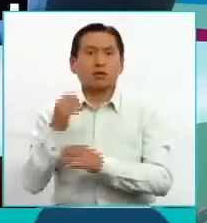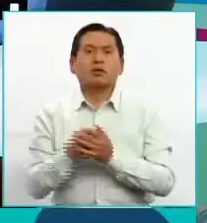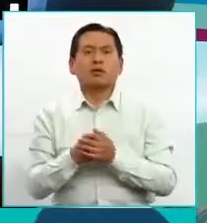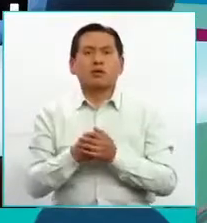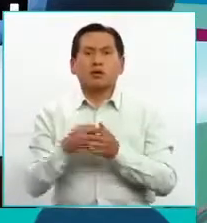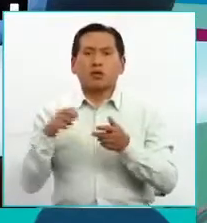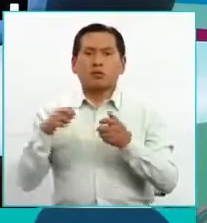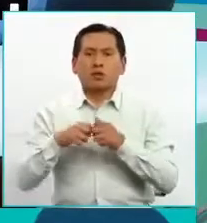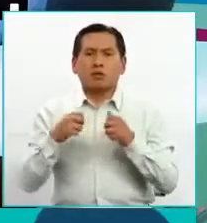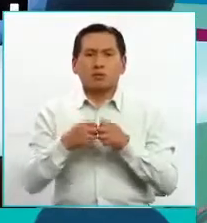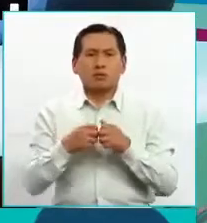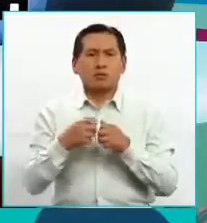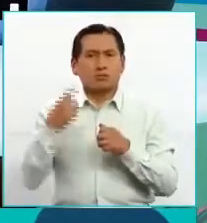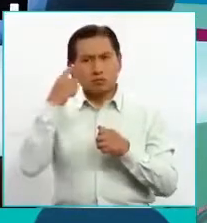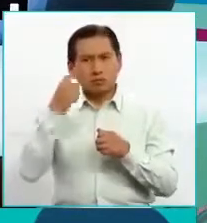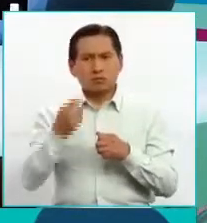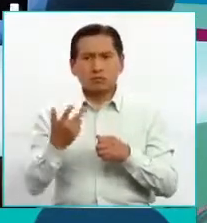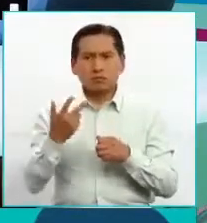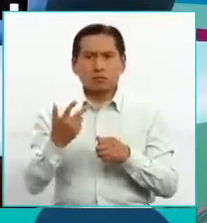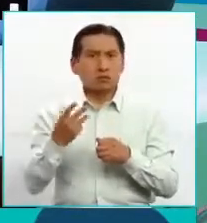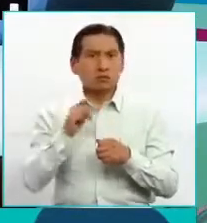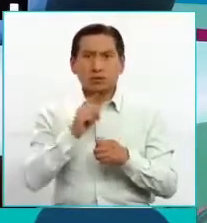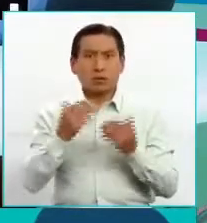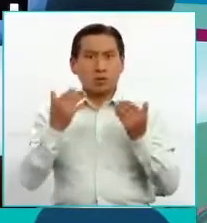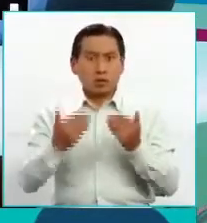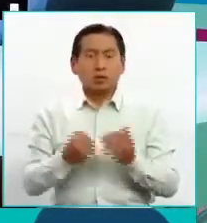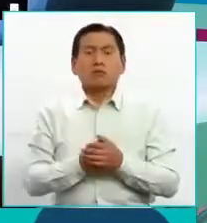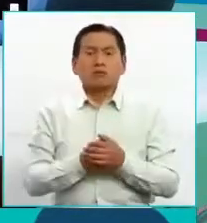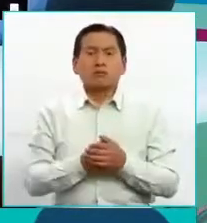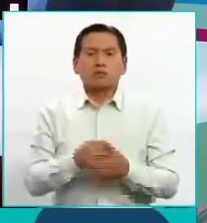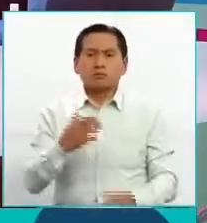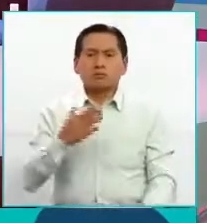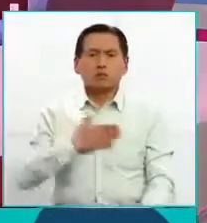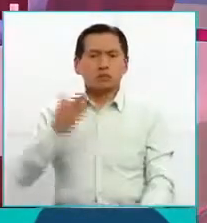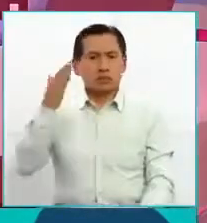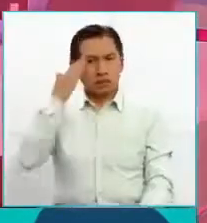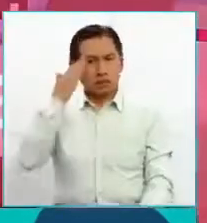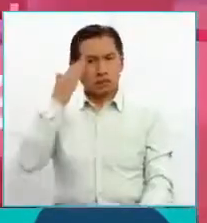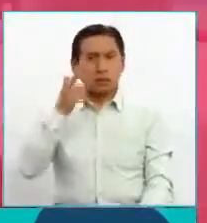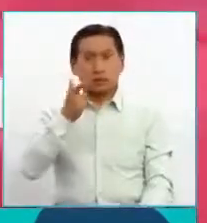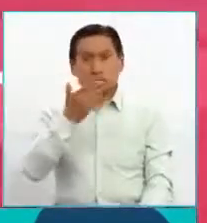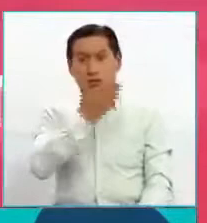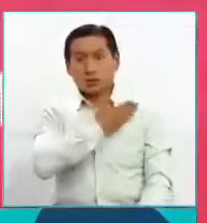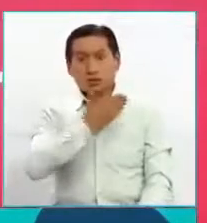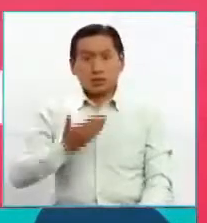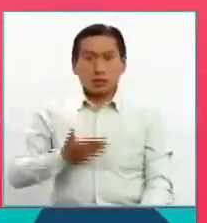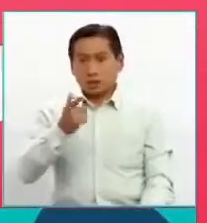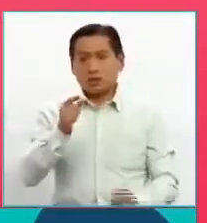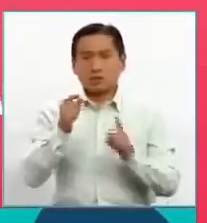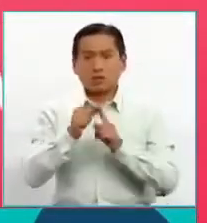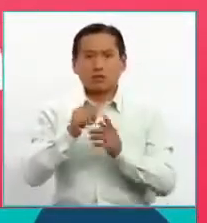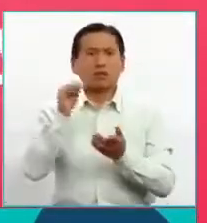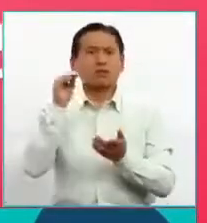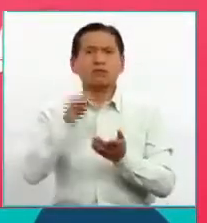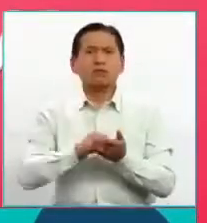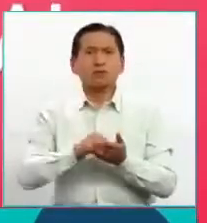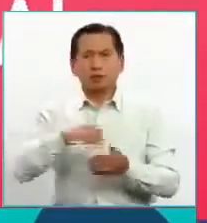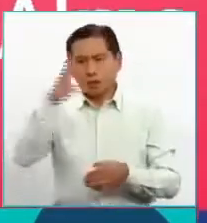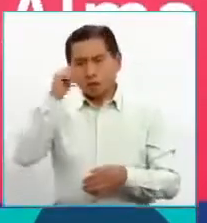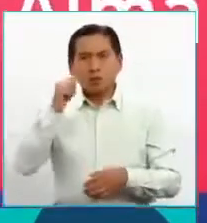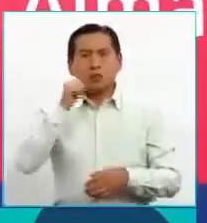problema de mujeres. Pero no es así ahora, yo entiendo el hermano presidente está agarrando un concepto del